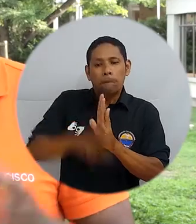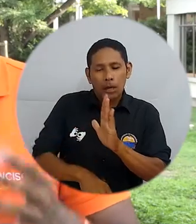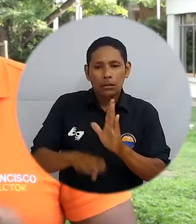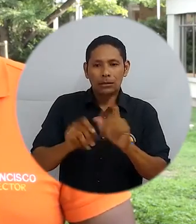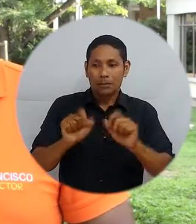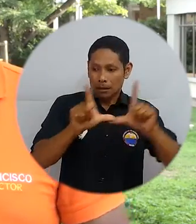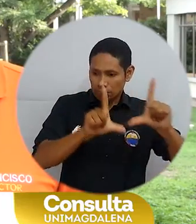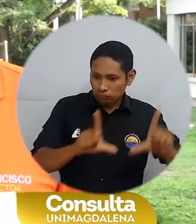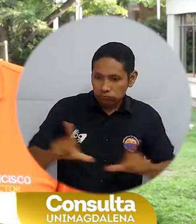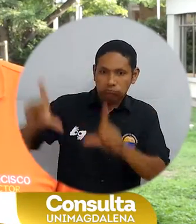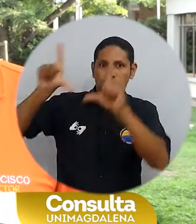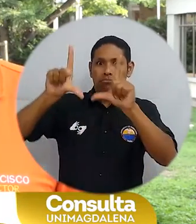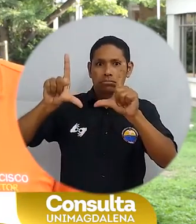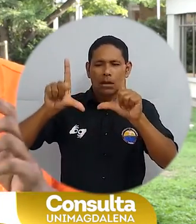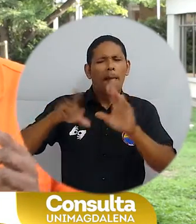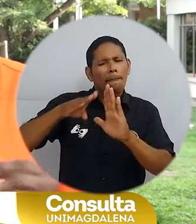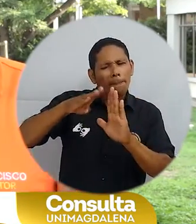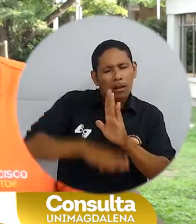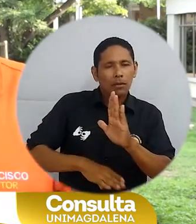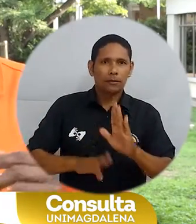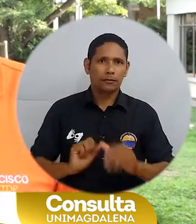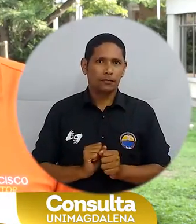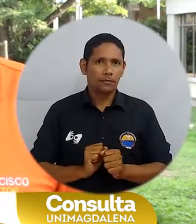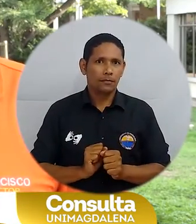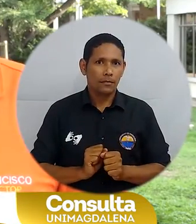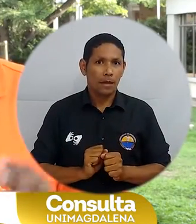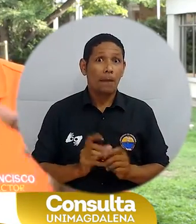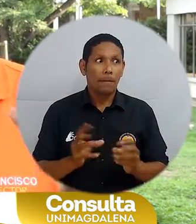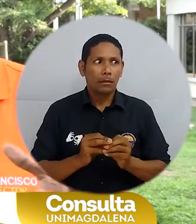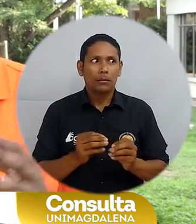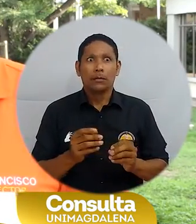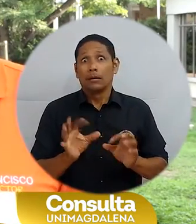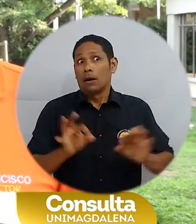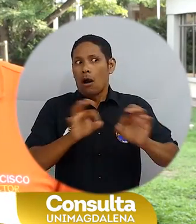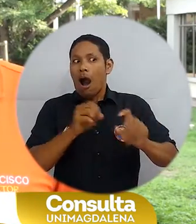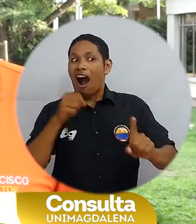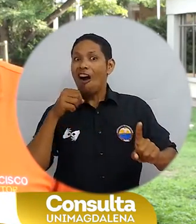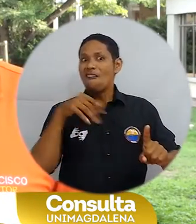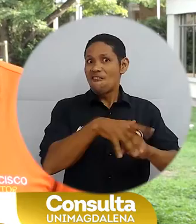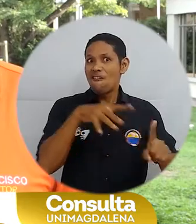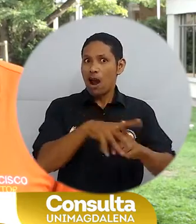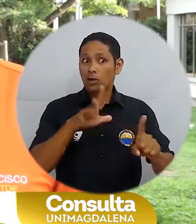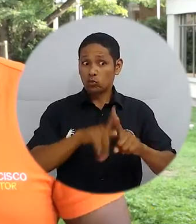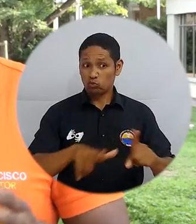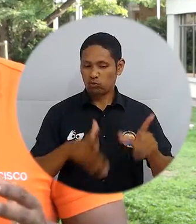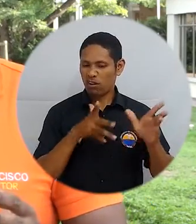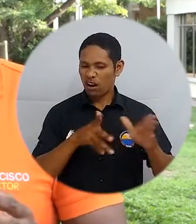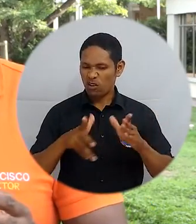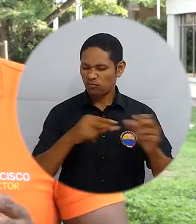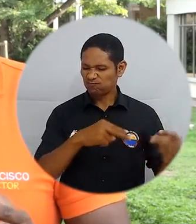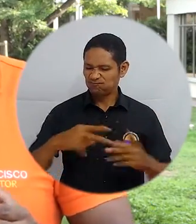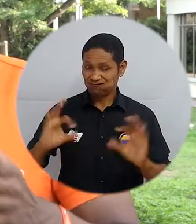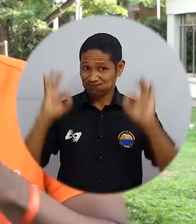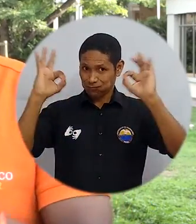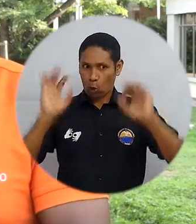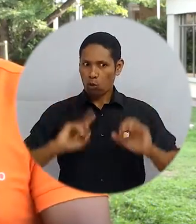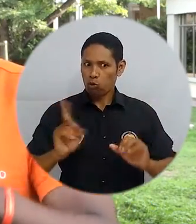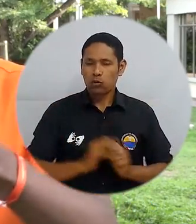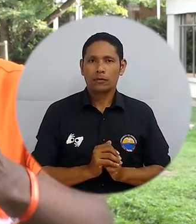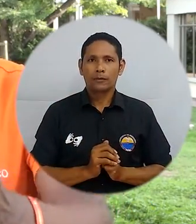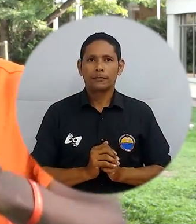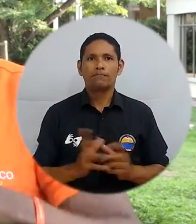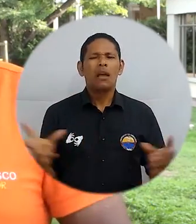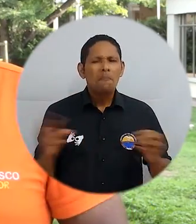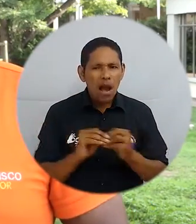posgrado en la Universidad del Magdalena. Eso sin afectar la calidad que ofrecemos. Queremos llevar